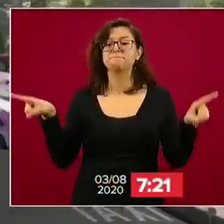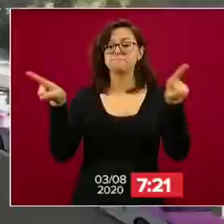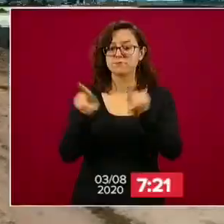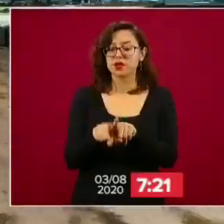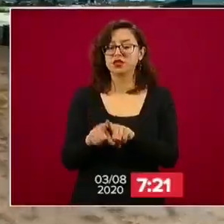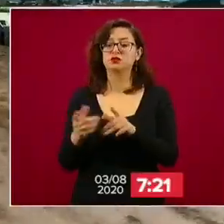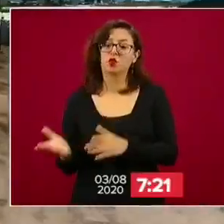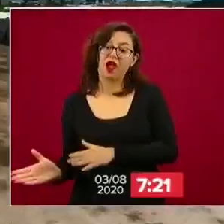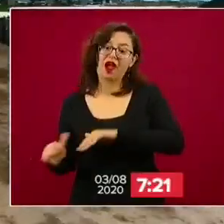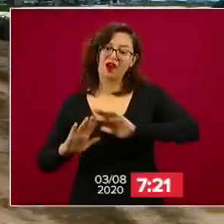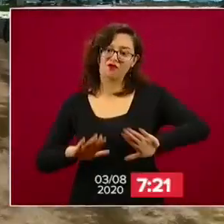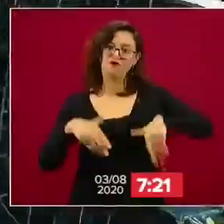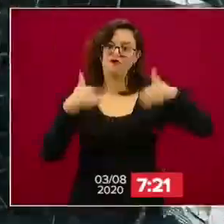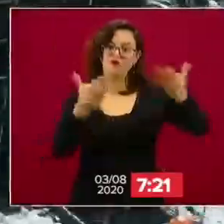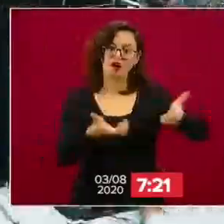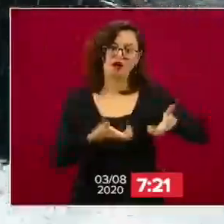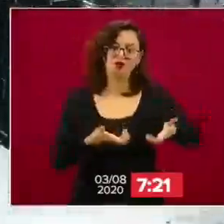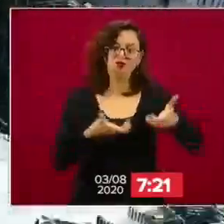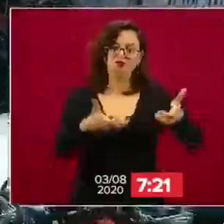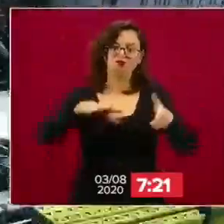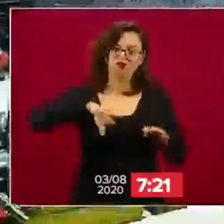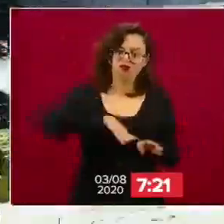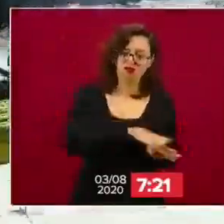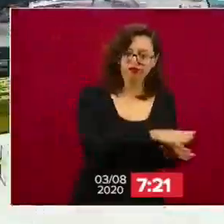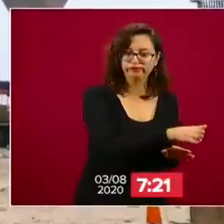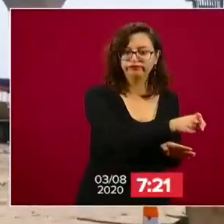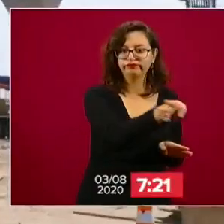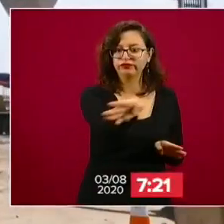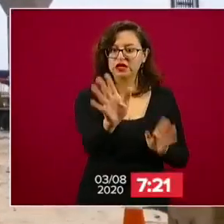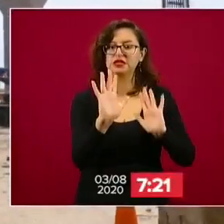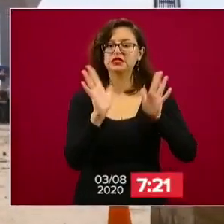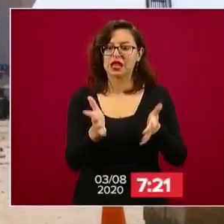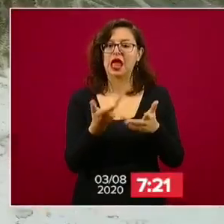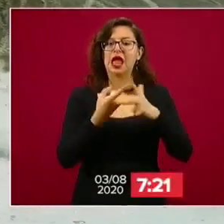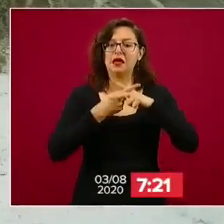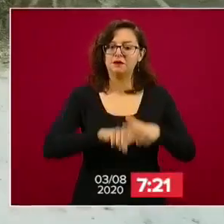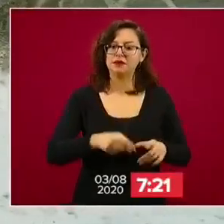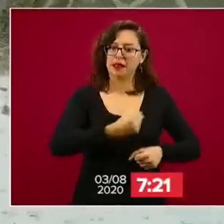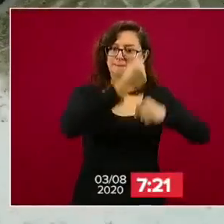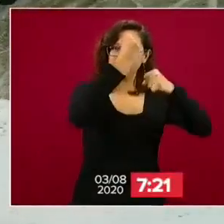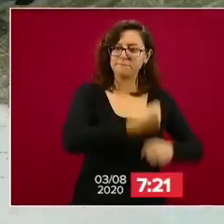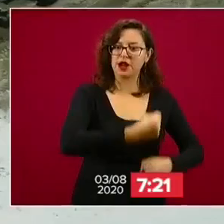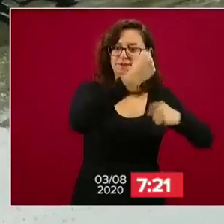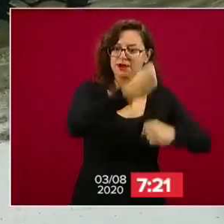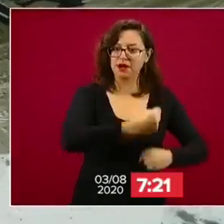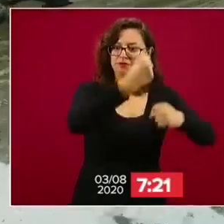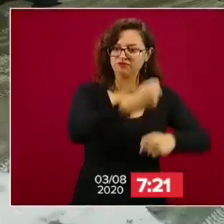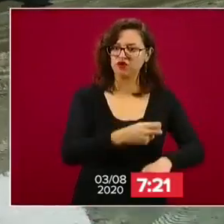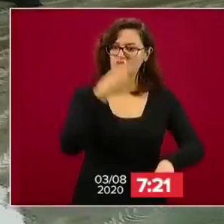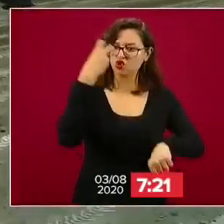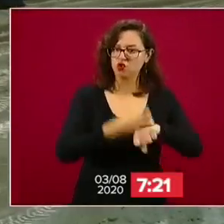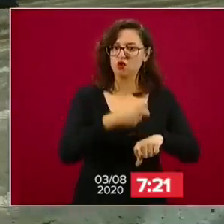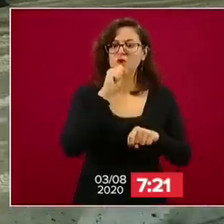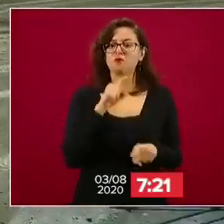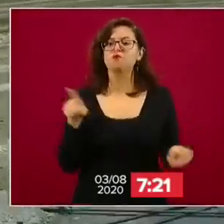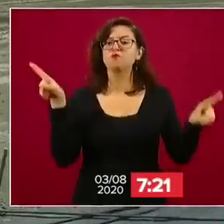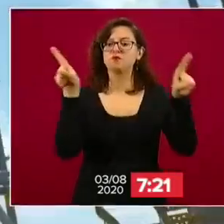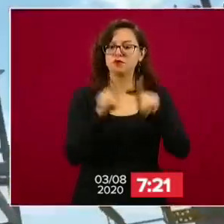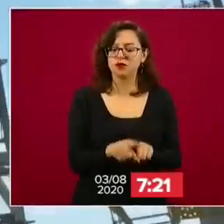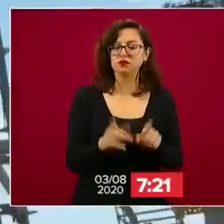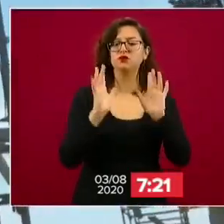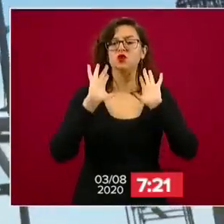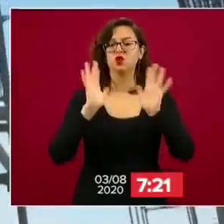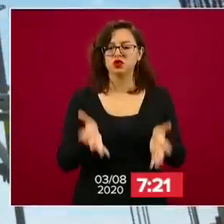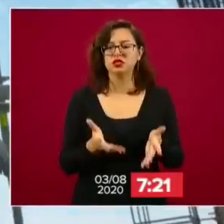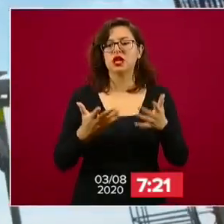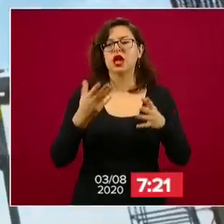complementarias se realiza la sustitución de terreno y conformación de terraplenes, así como el tendido de base hidráulica en vialidades y